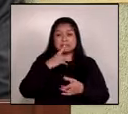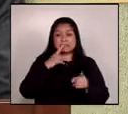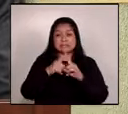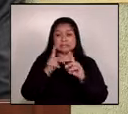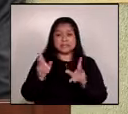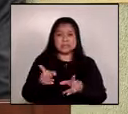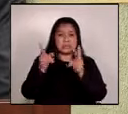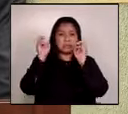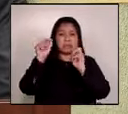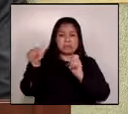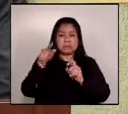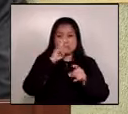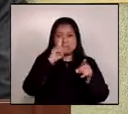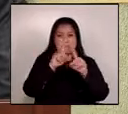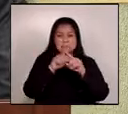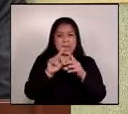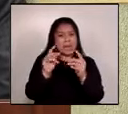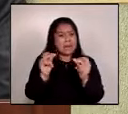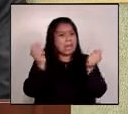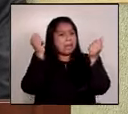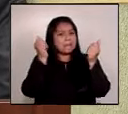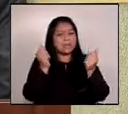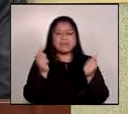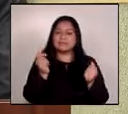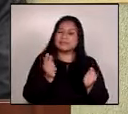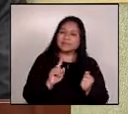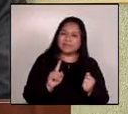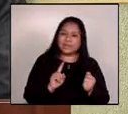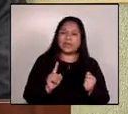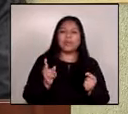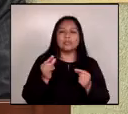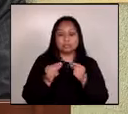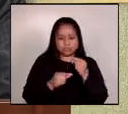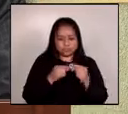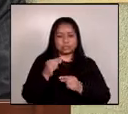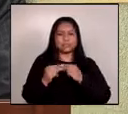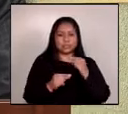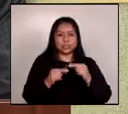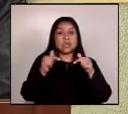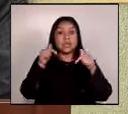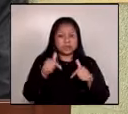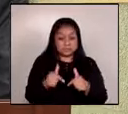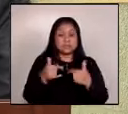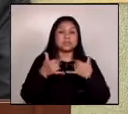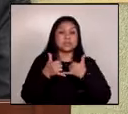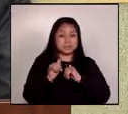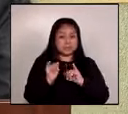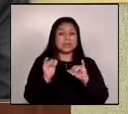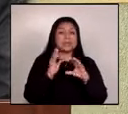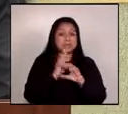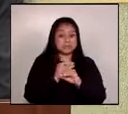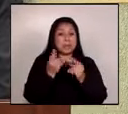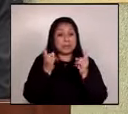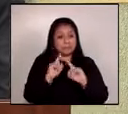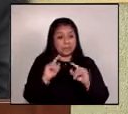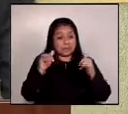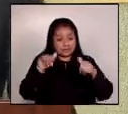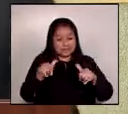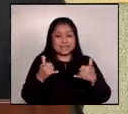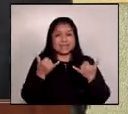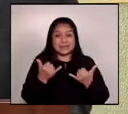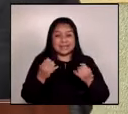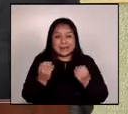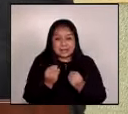como la nuestra de la noche a la mañana la noche aún es oscura pero la mañana llega muchas